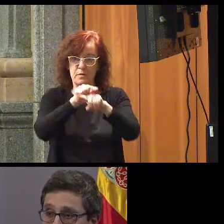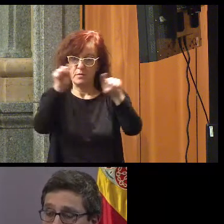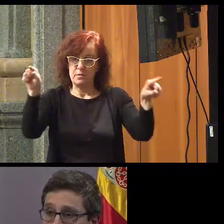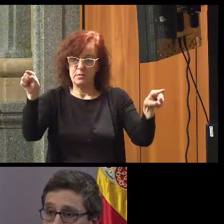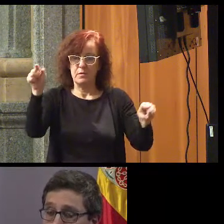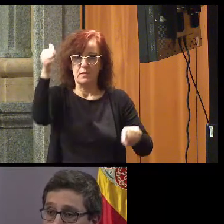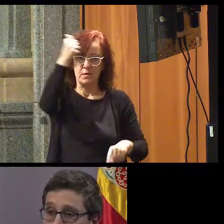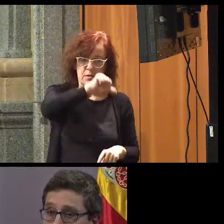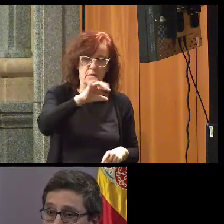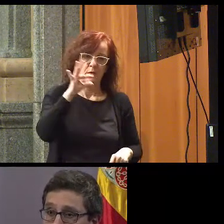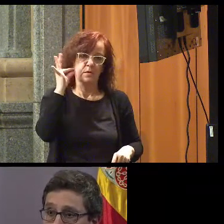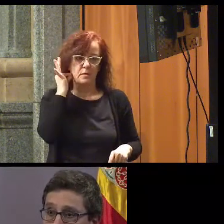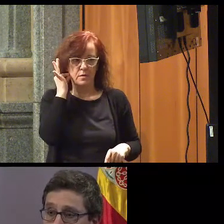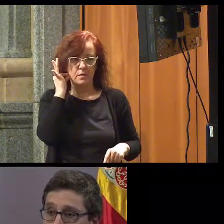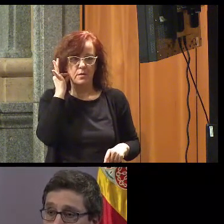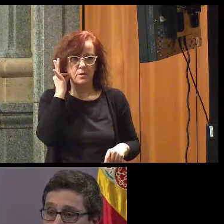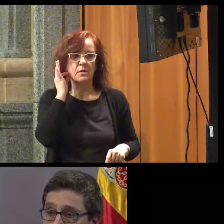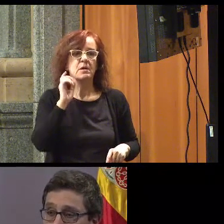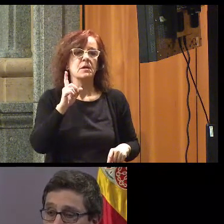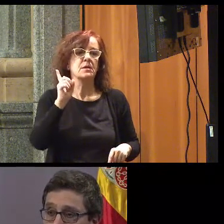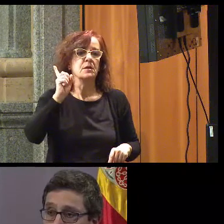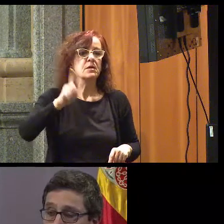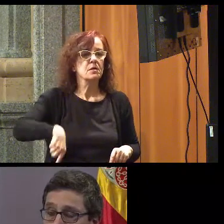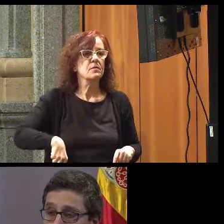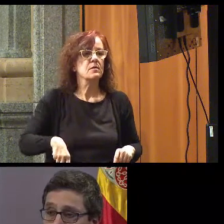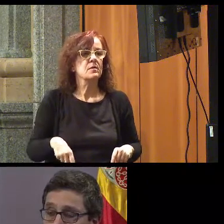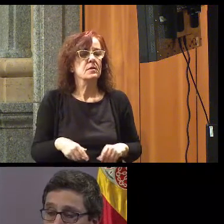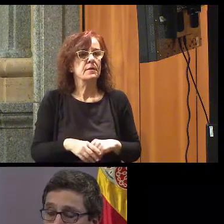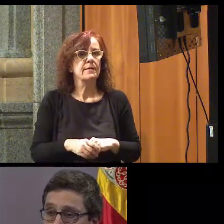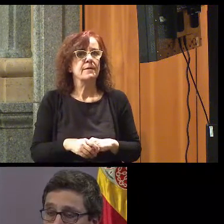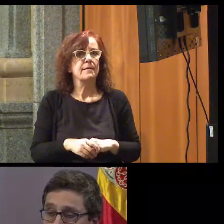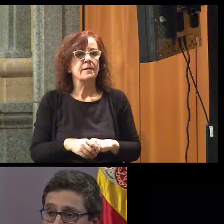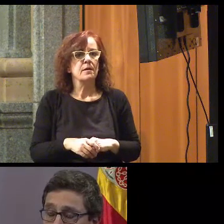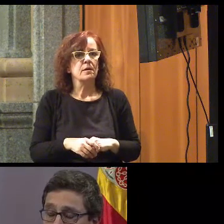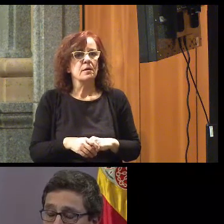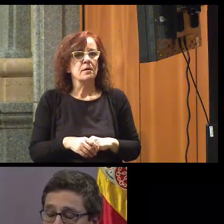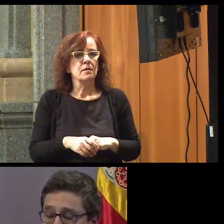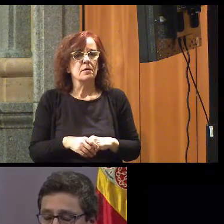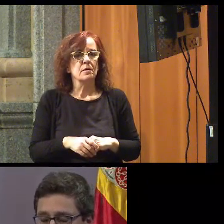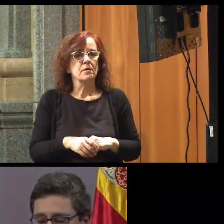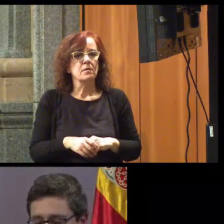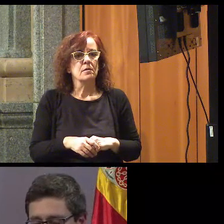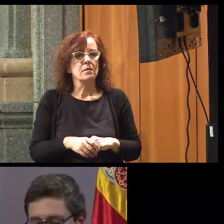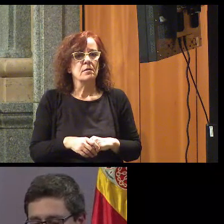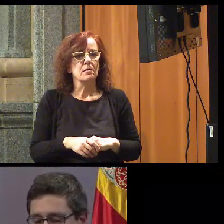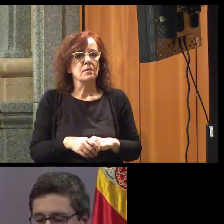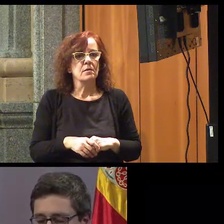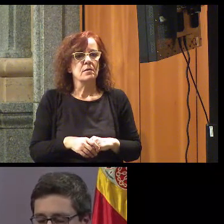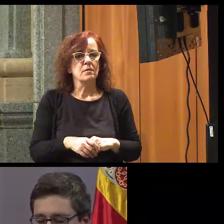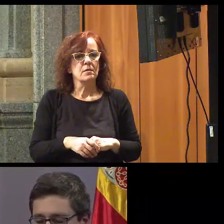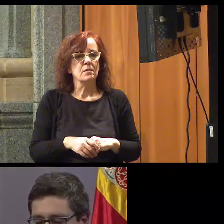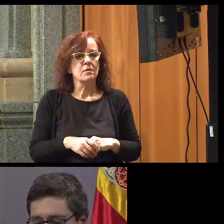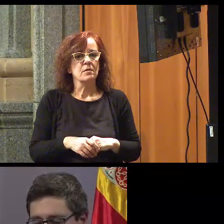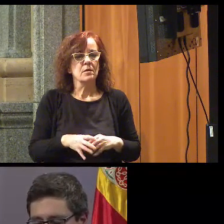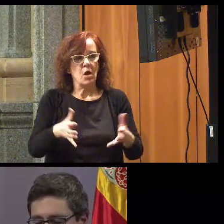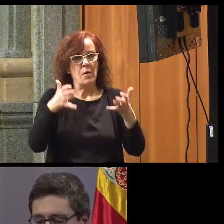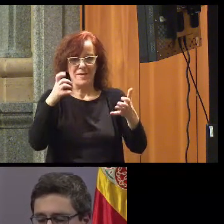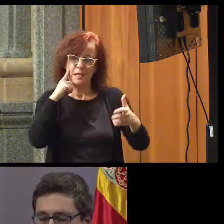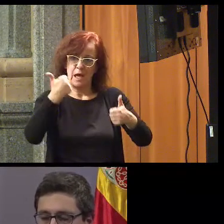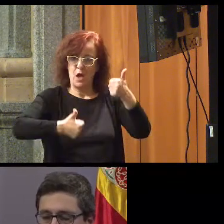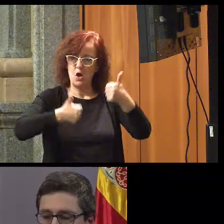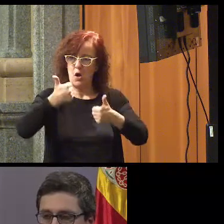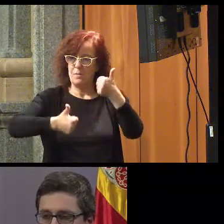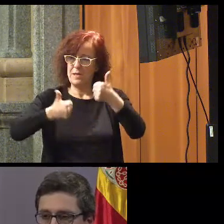vosotras, sino que tiene otra ventaja competitiva fundamental.